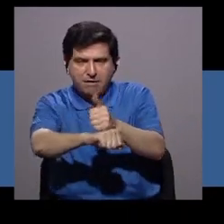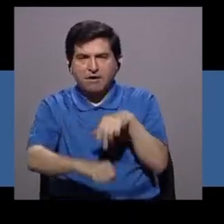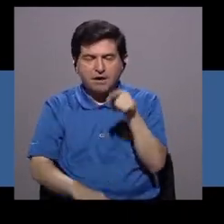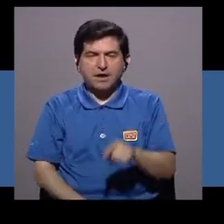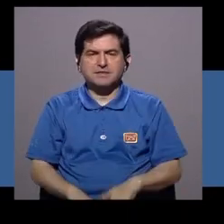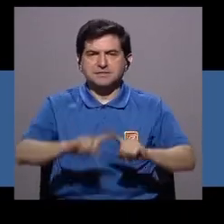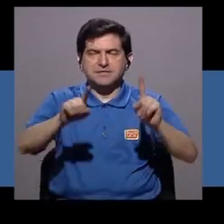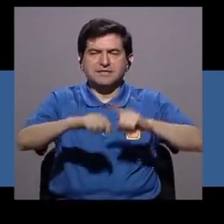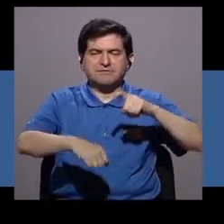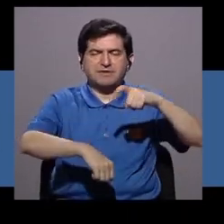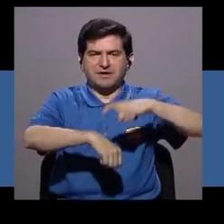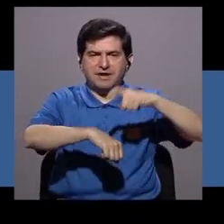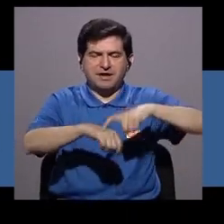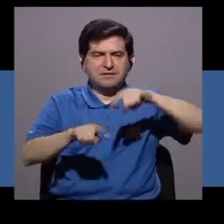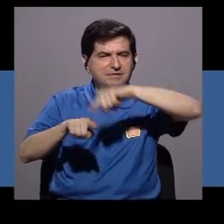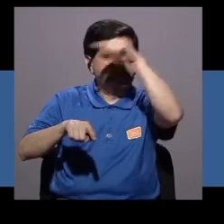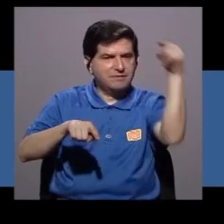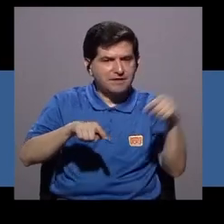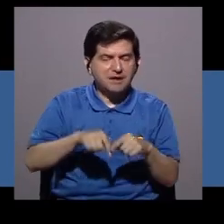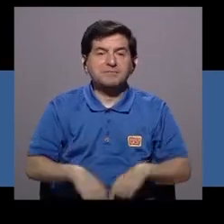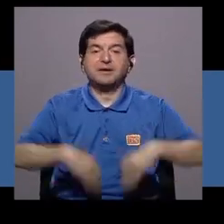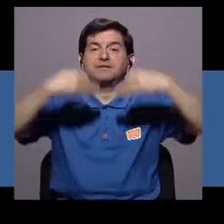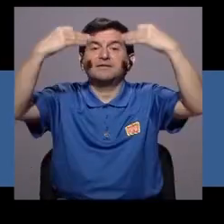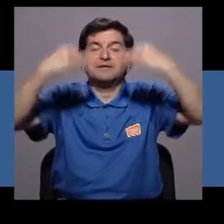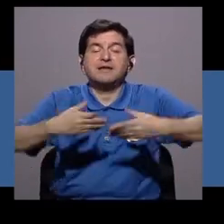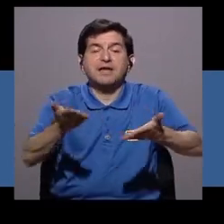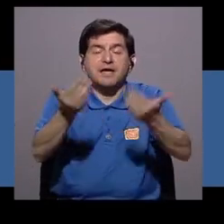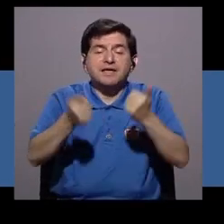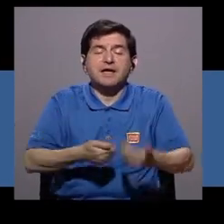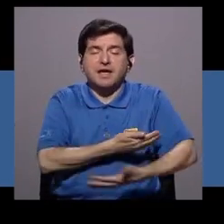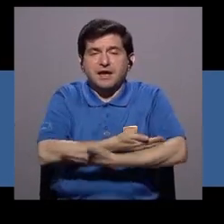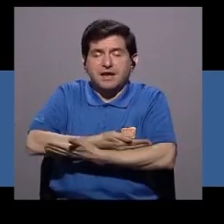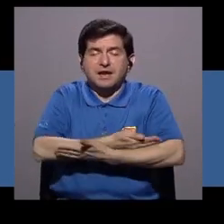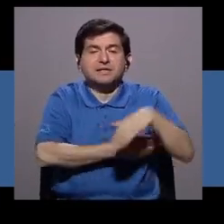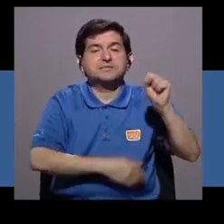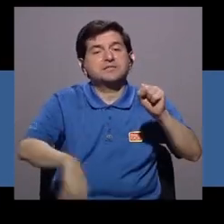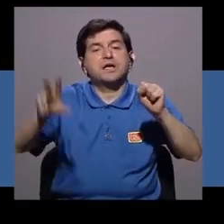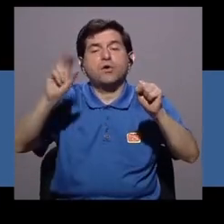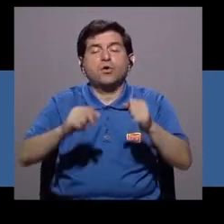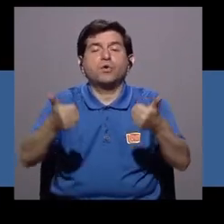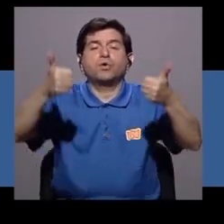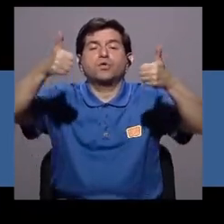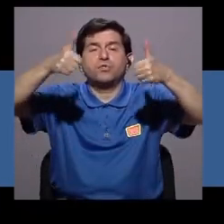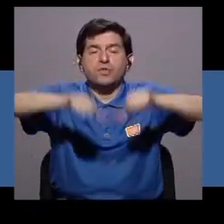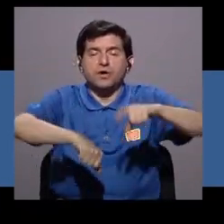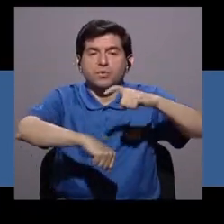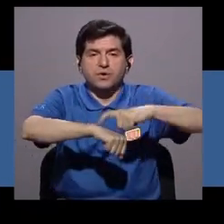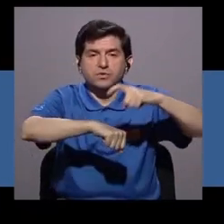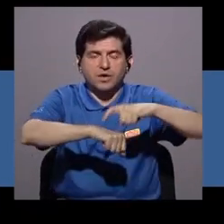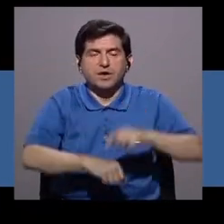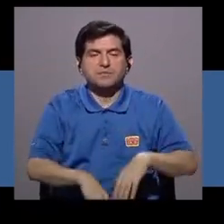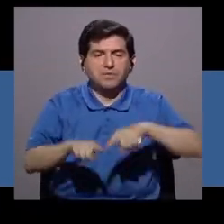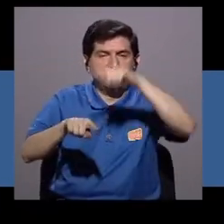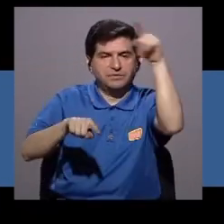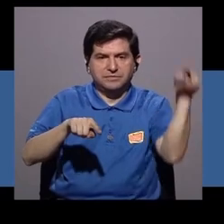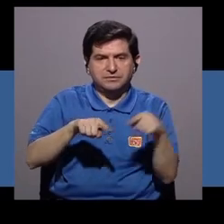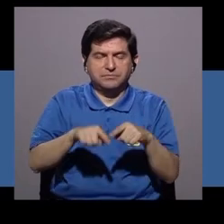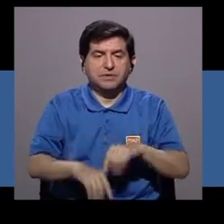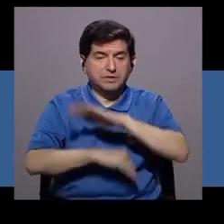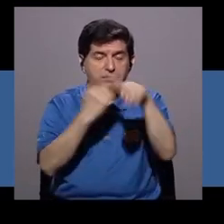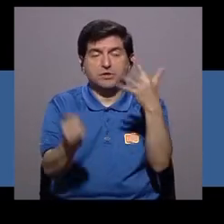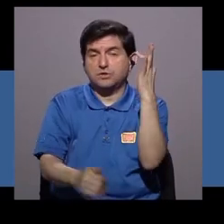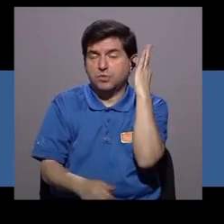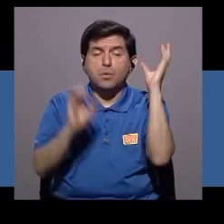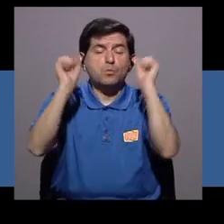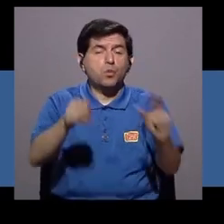estas etapas del ciclo, y de ahí la decisión si quieren bebé o si no quieren bebé, de acuerdo en el momento del ciclo en el que